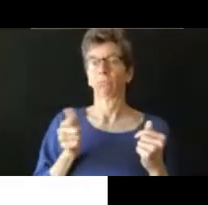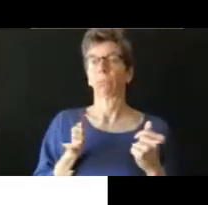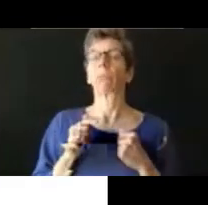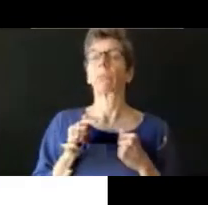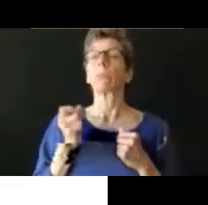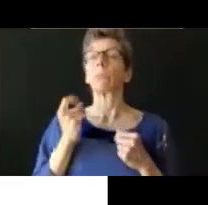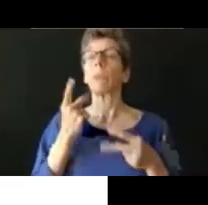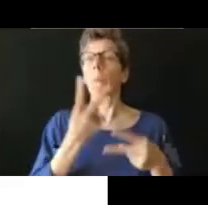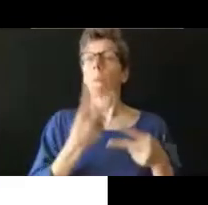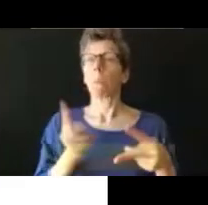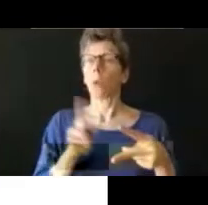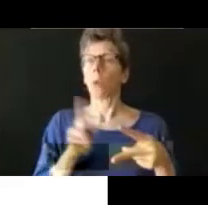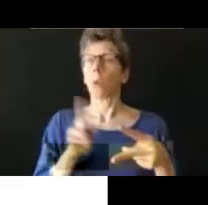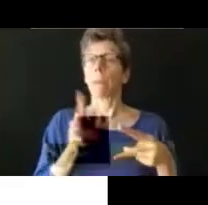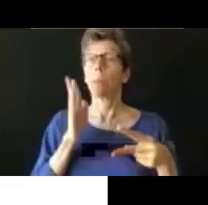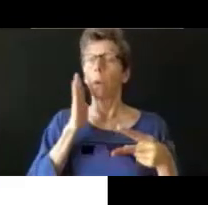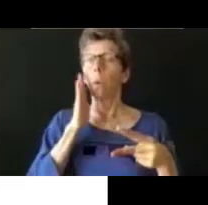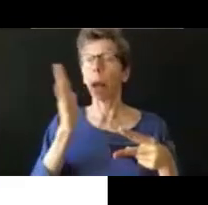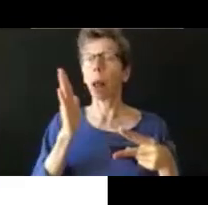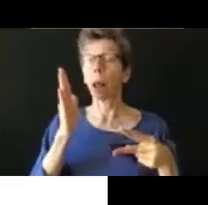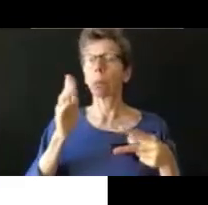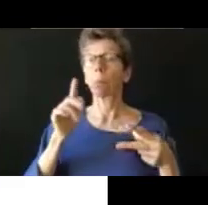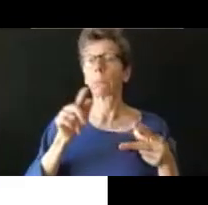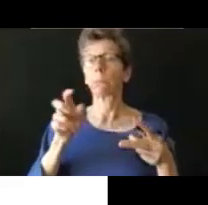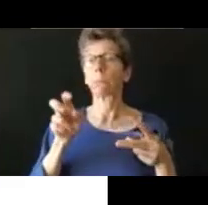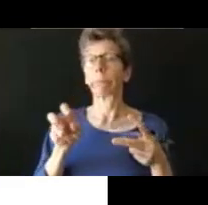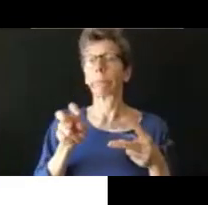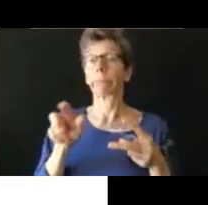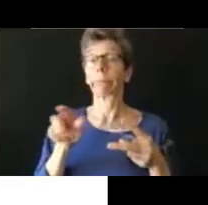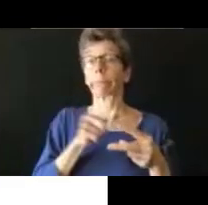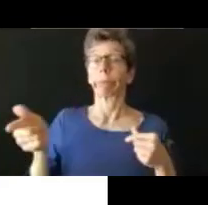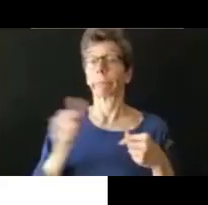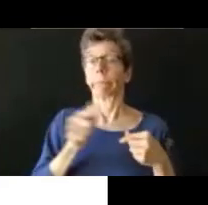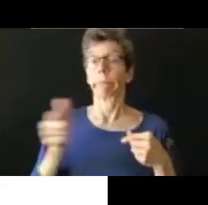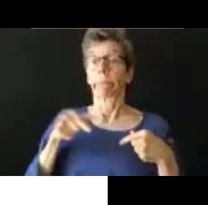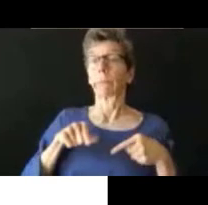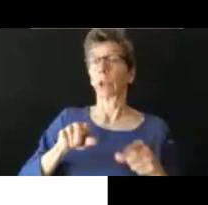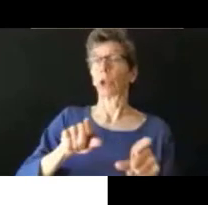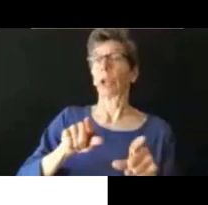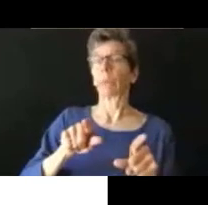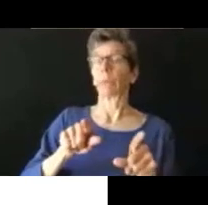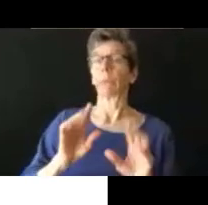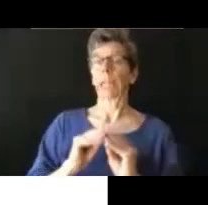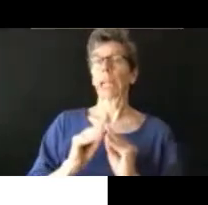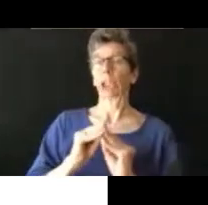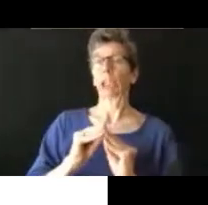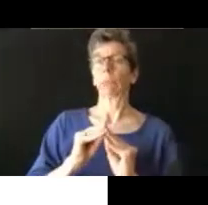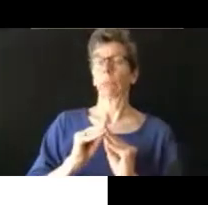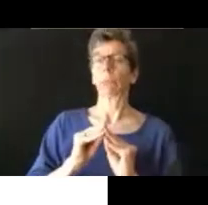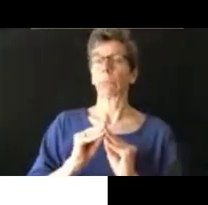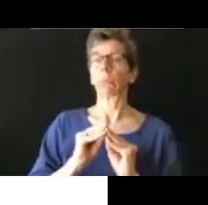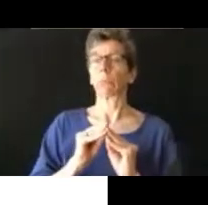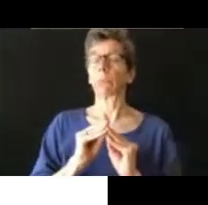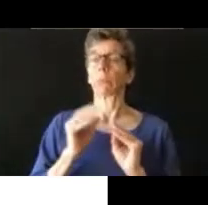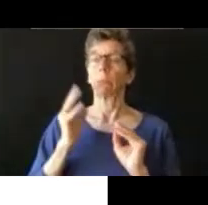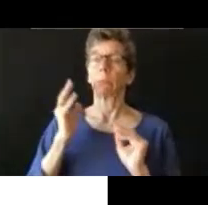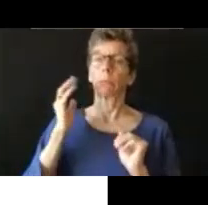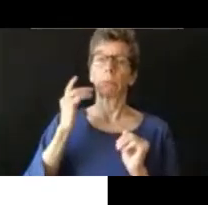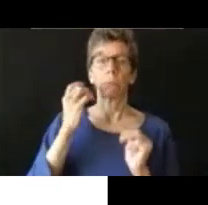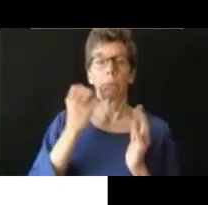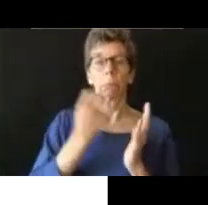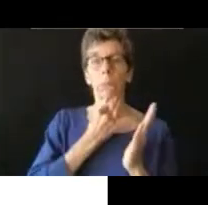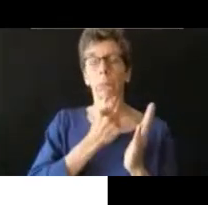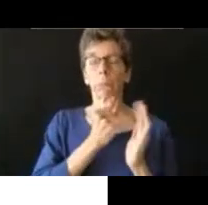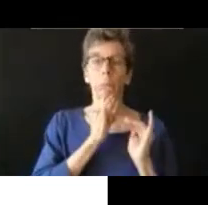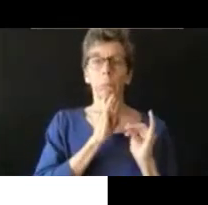Molly y Dave van a estar intercambiando, haciendo la interpretación, porque tenemos muchos expertos que tienen